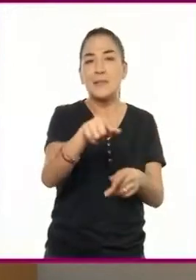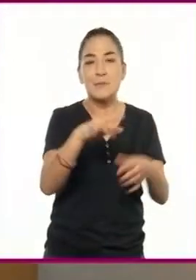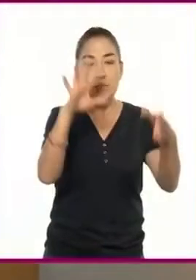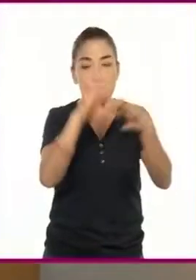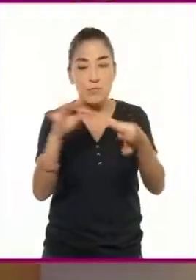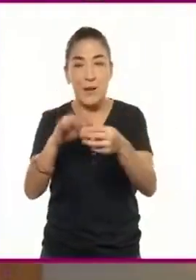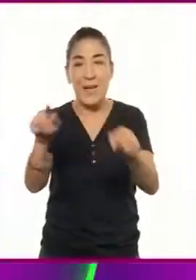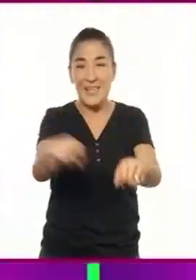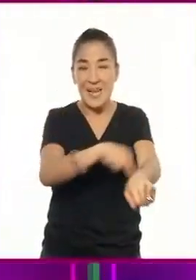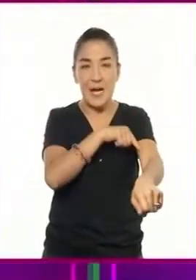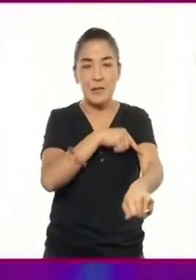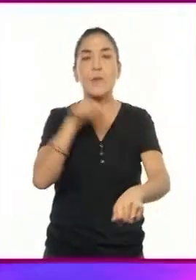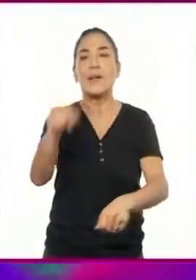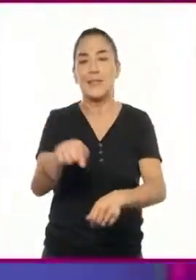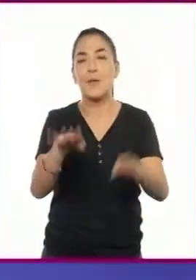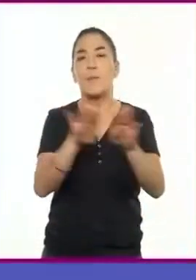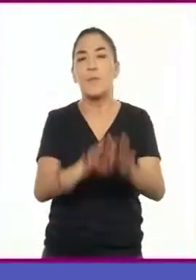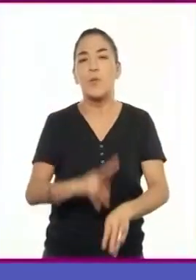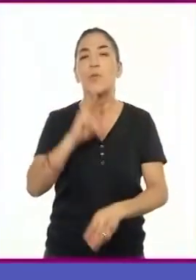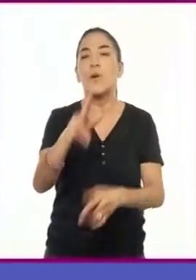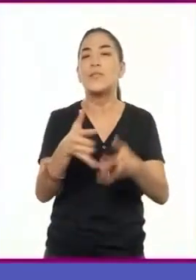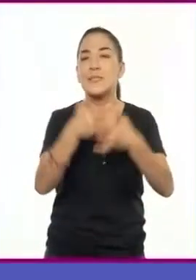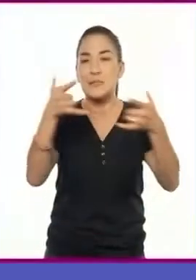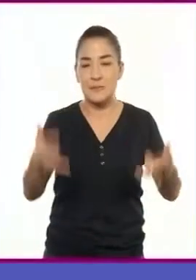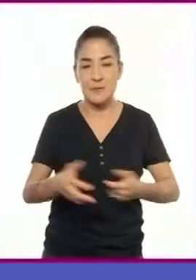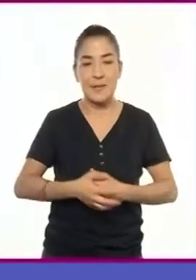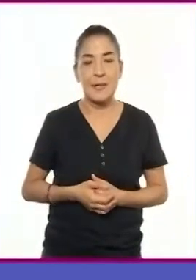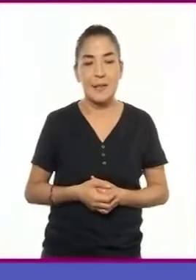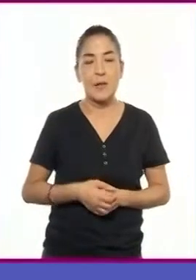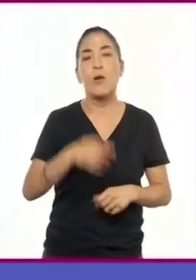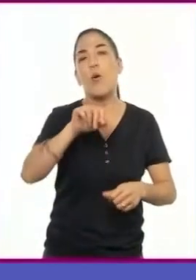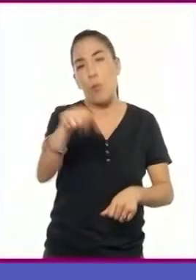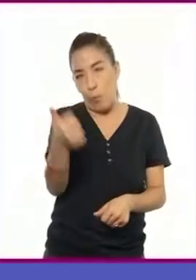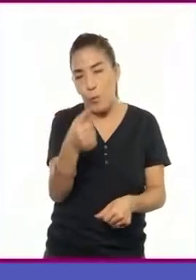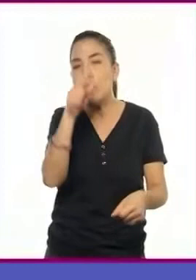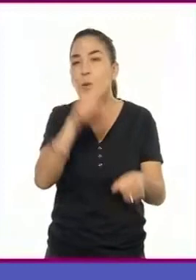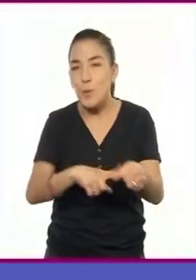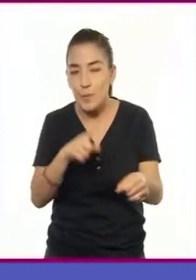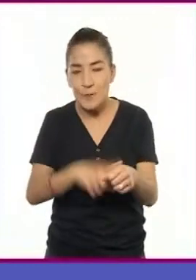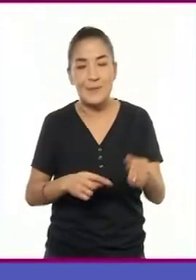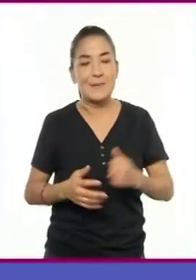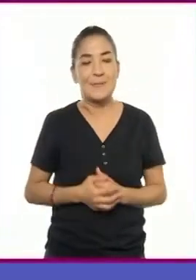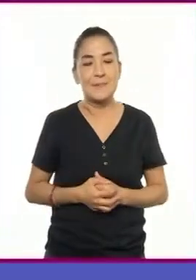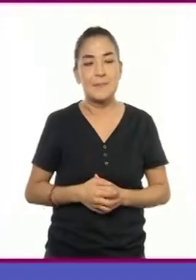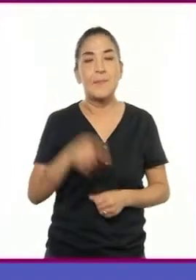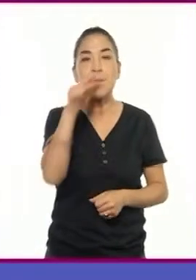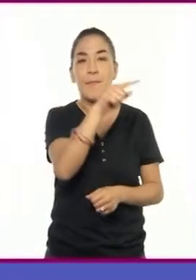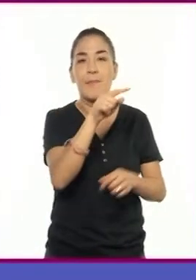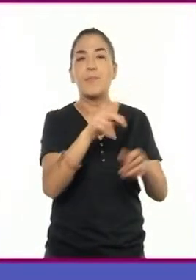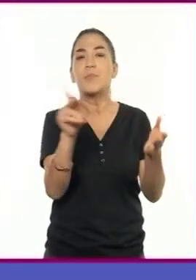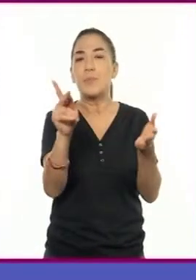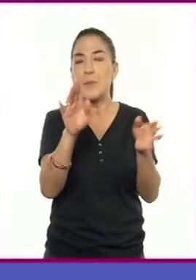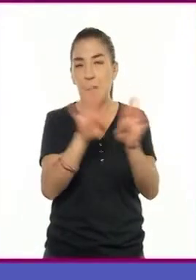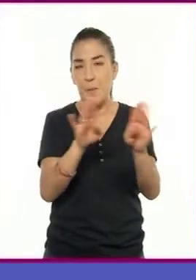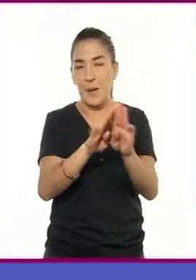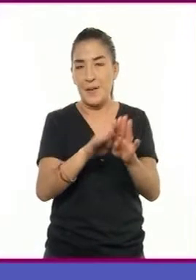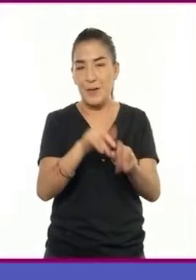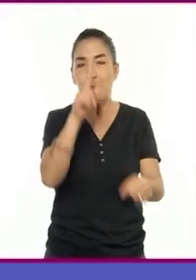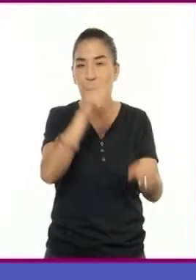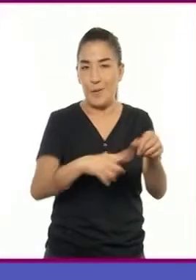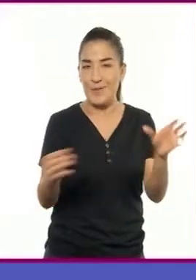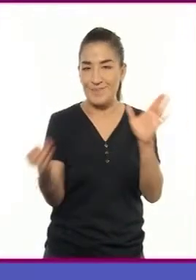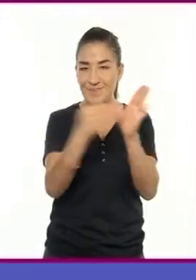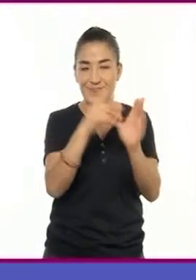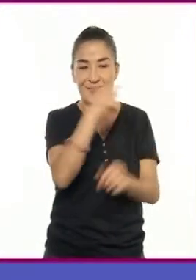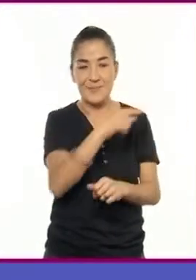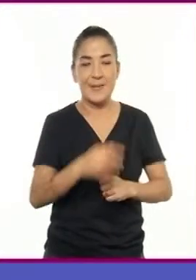corresponde a la narración. Lo resaltaremos, bueno, yo digo, con otro color. Aquí entra nuestra pluma. Debemos reemplazar